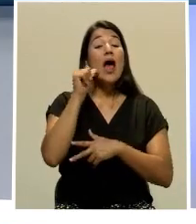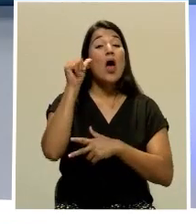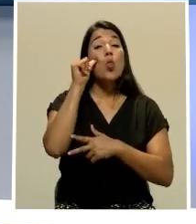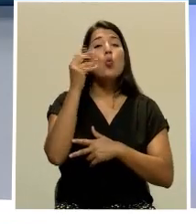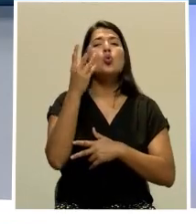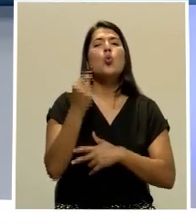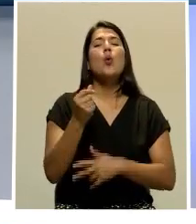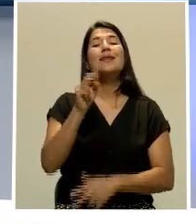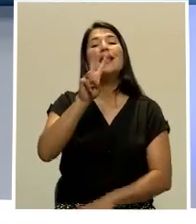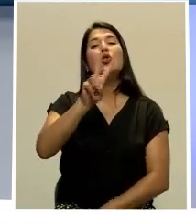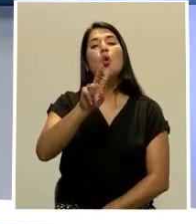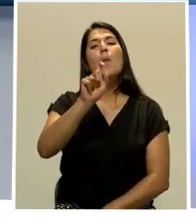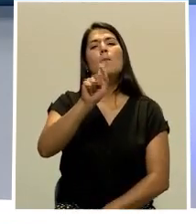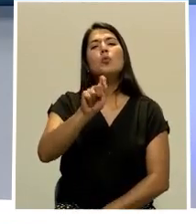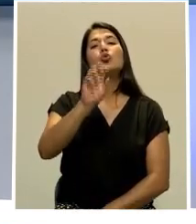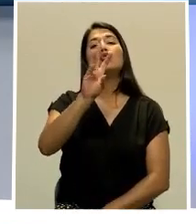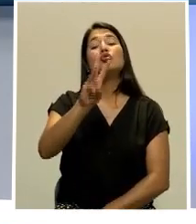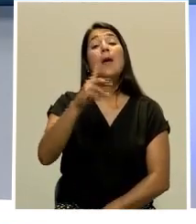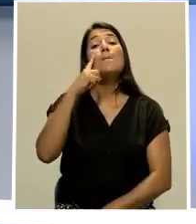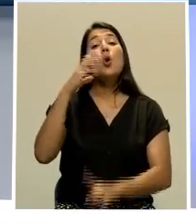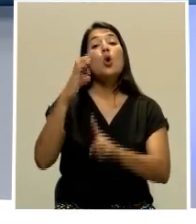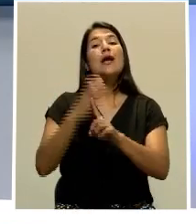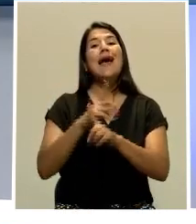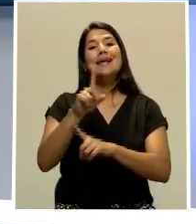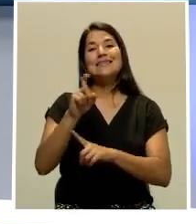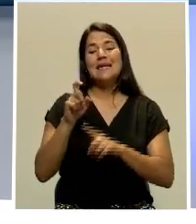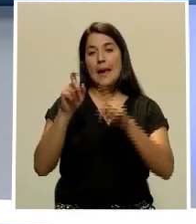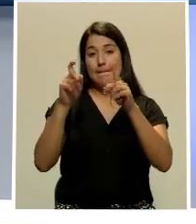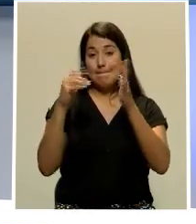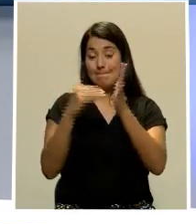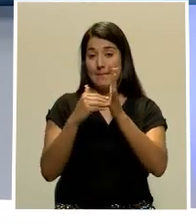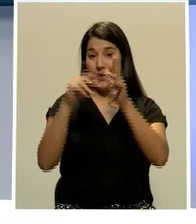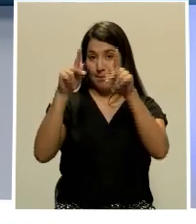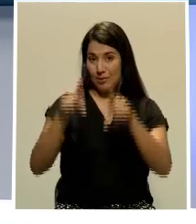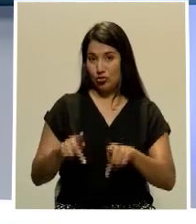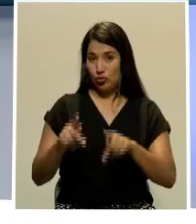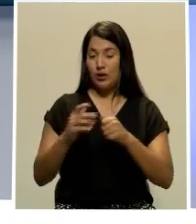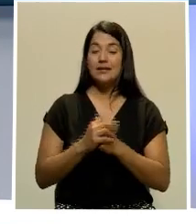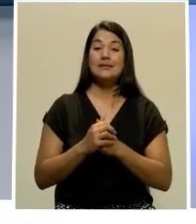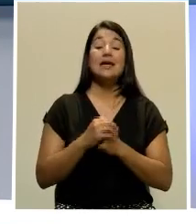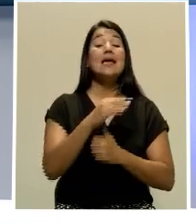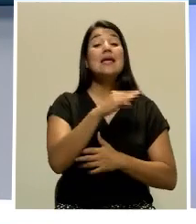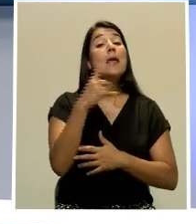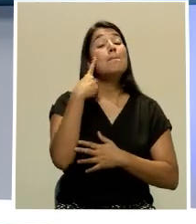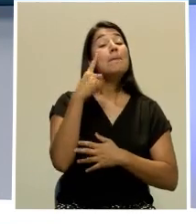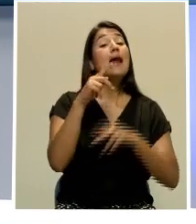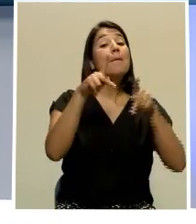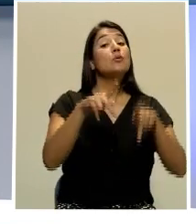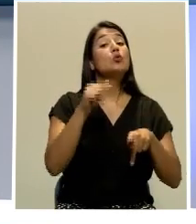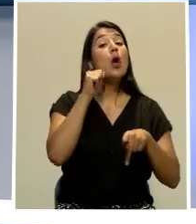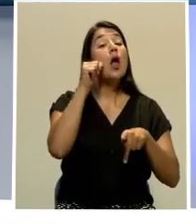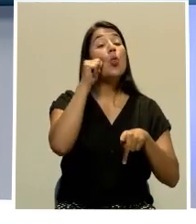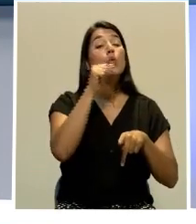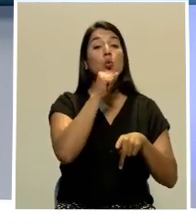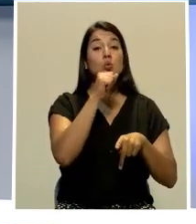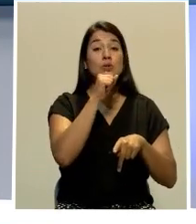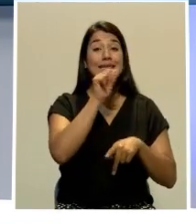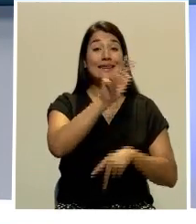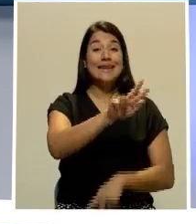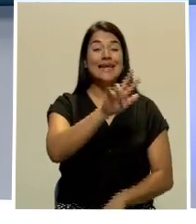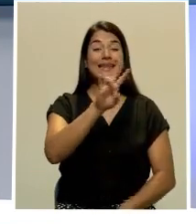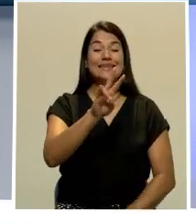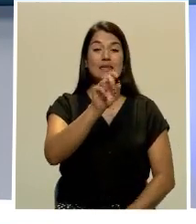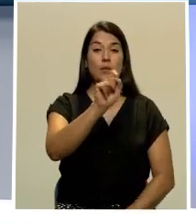.6 por cada 100.000 personas y para los adultos mayores trepa a 37.3